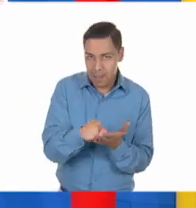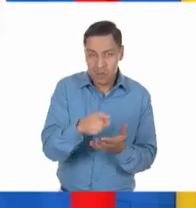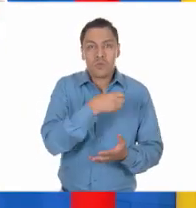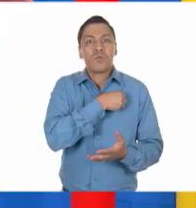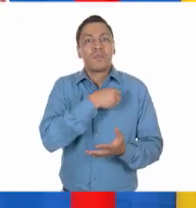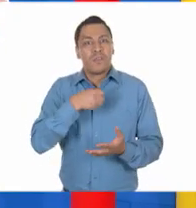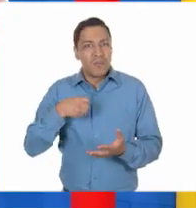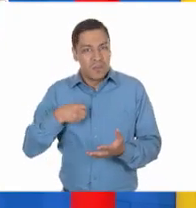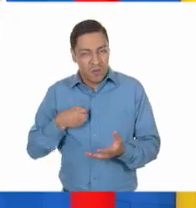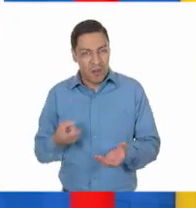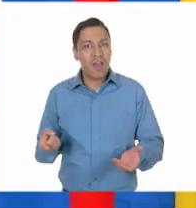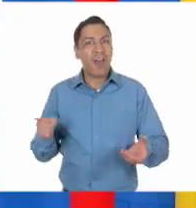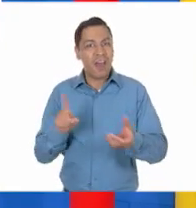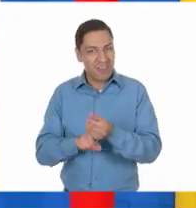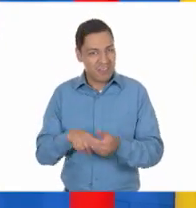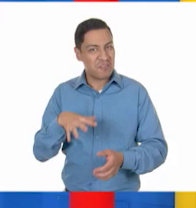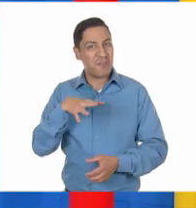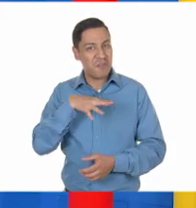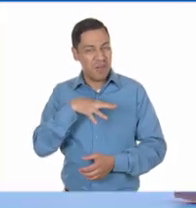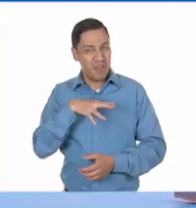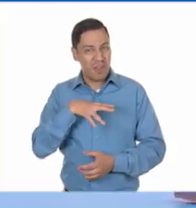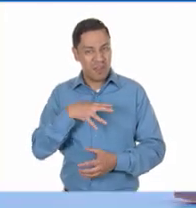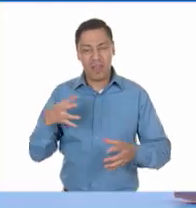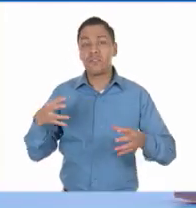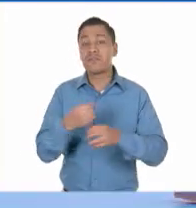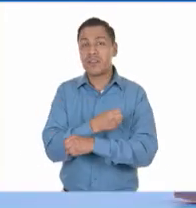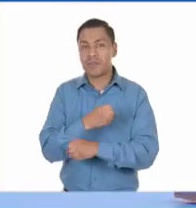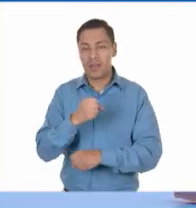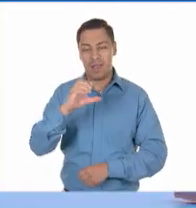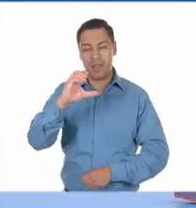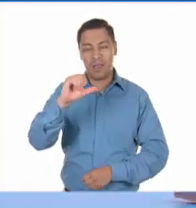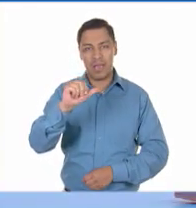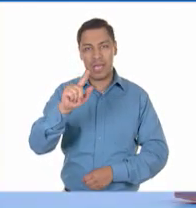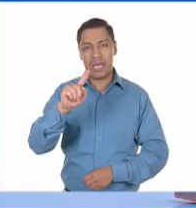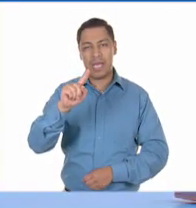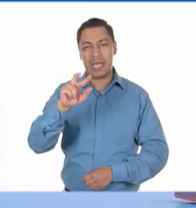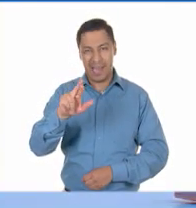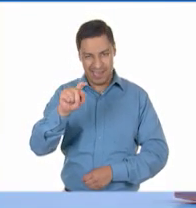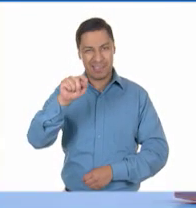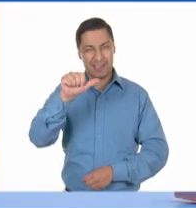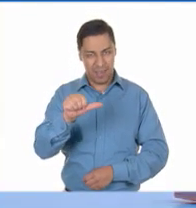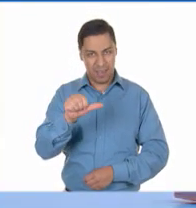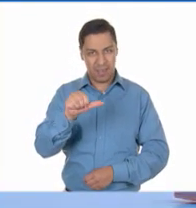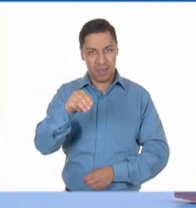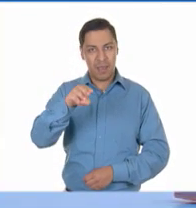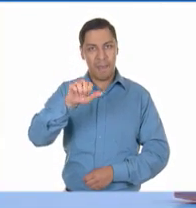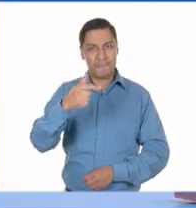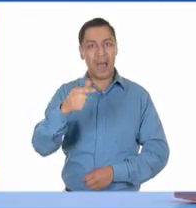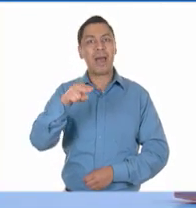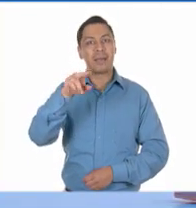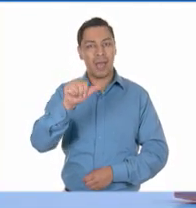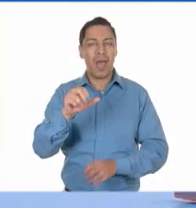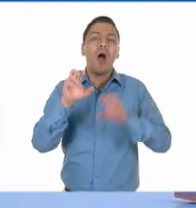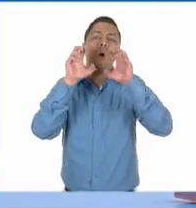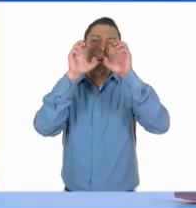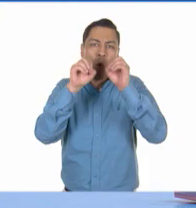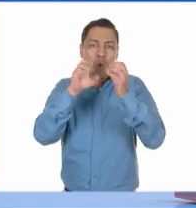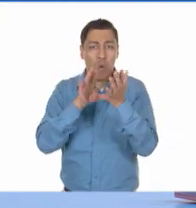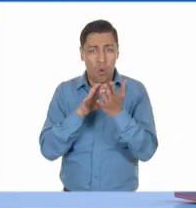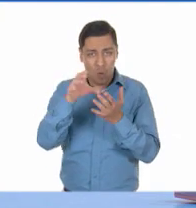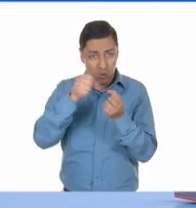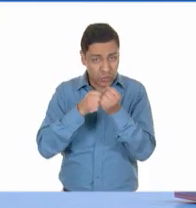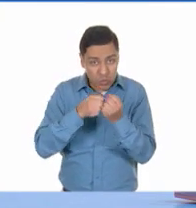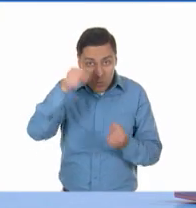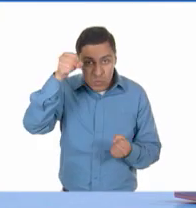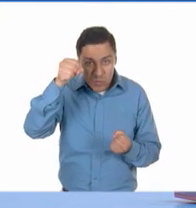nación debe gozar y cumplir. ¡Oh! En Alteces, nuestra Constitución Política tiene nuestros derechos y